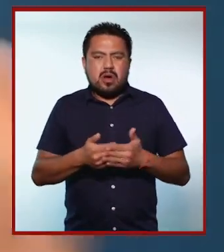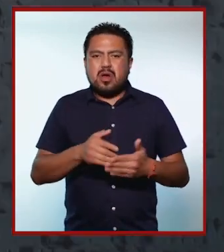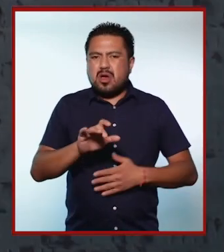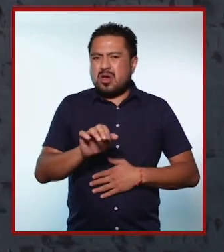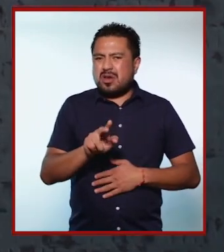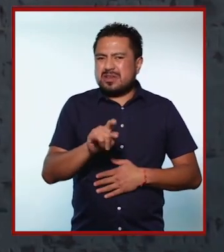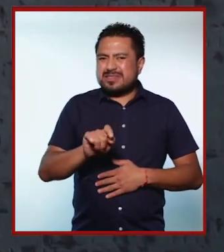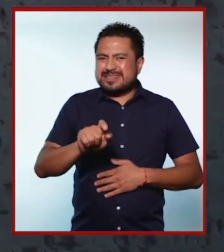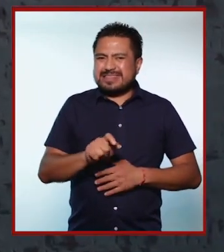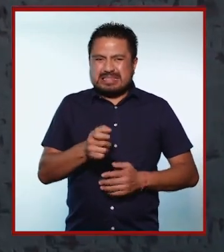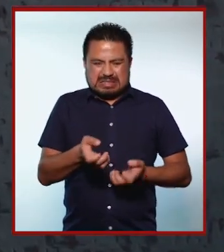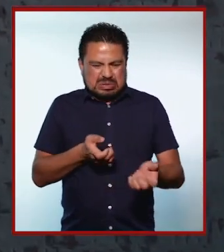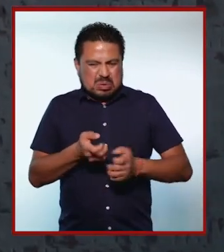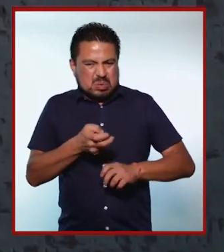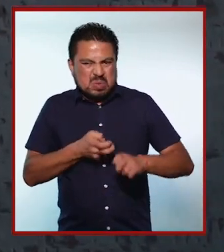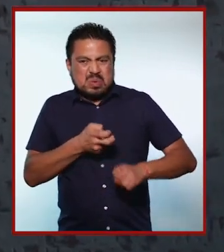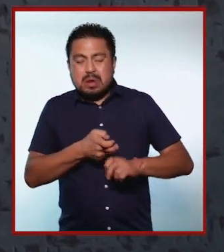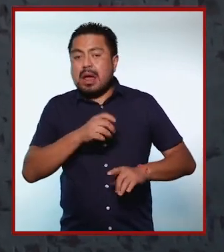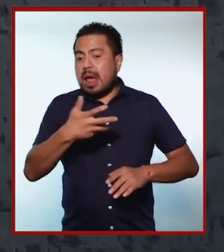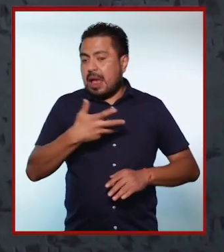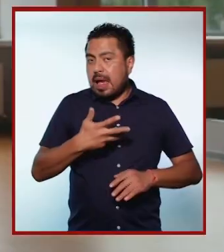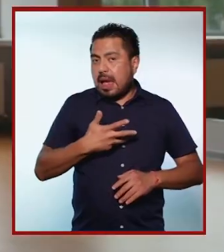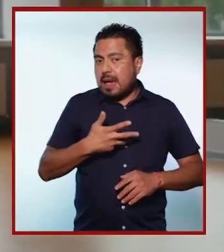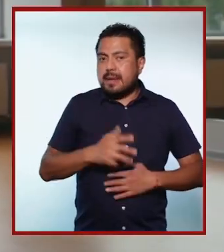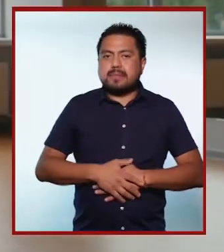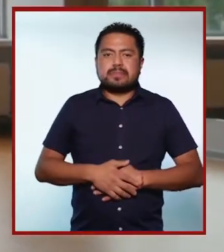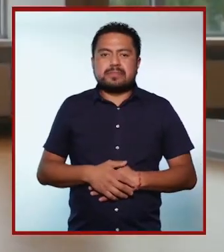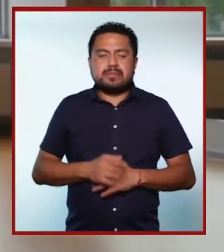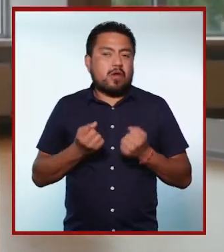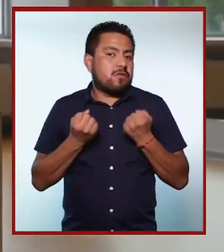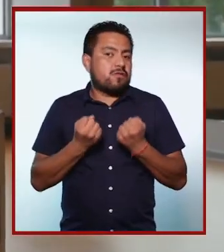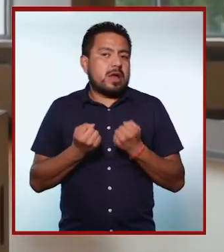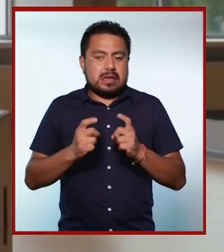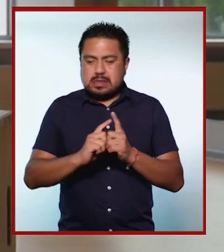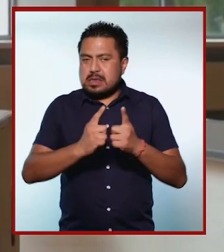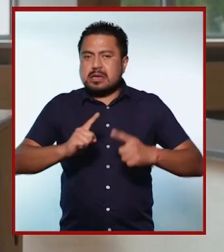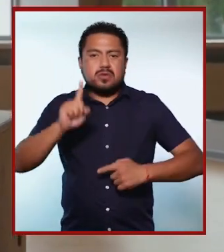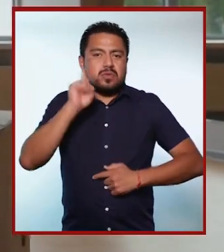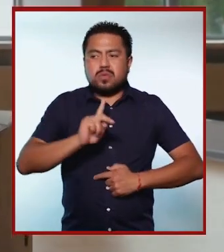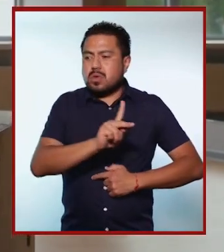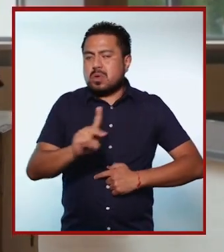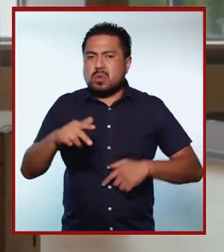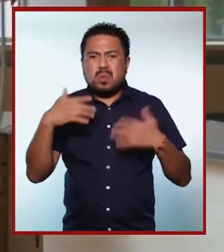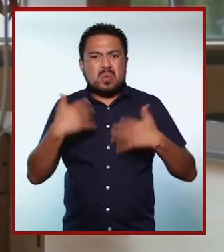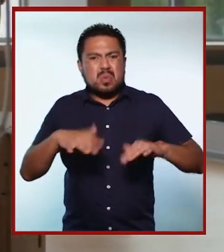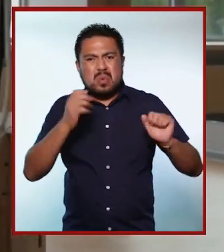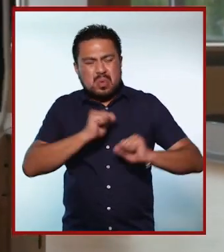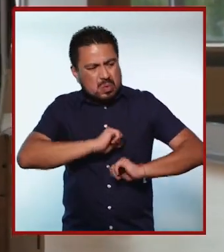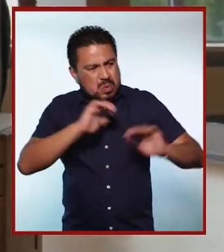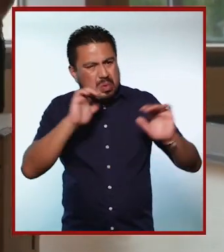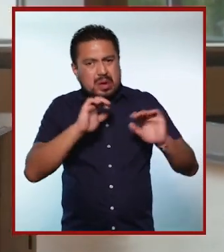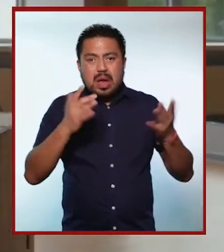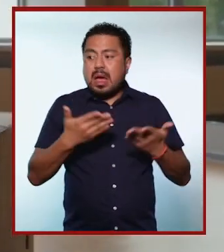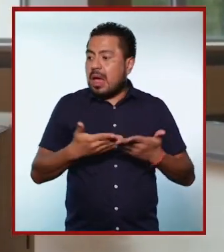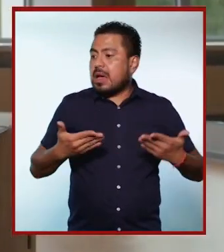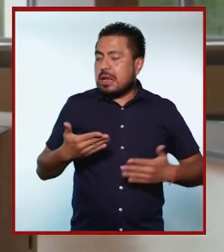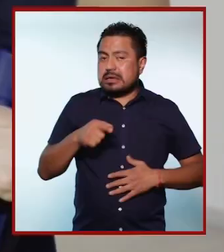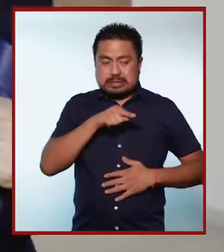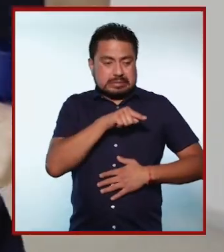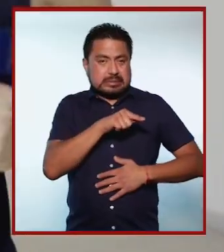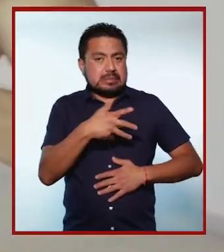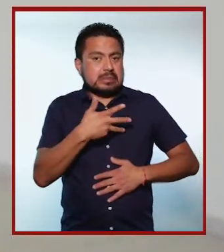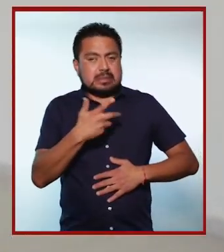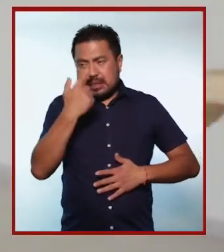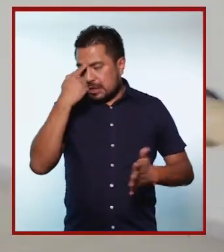muy de moda es el crossfit, ¿no? Entonces, ahí, por ejemplo, la fuerza que desarrollan las mujeres es impresionante, ¿no?